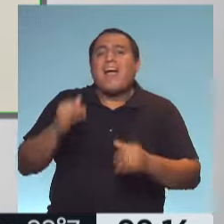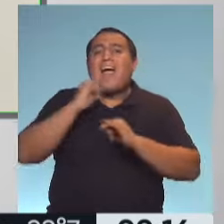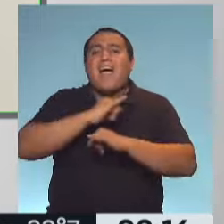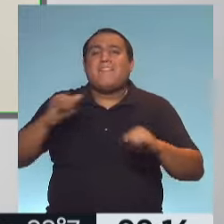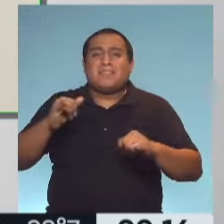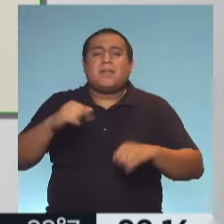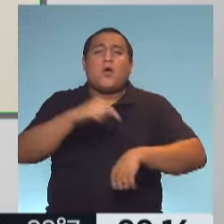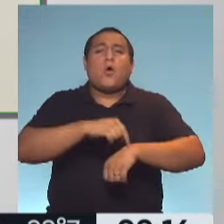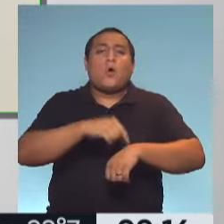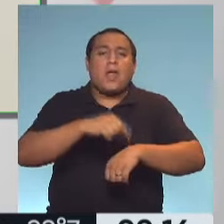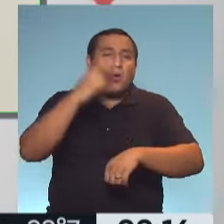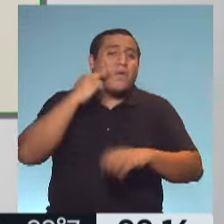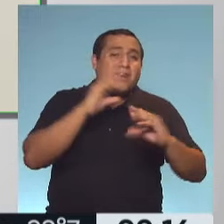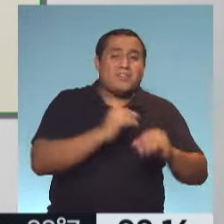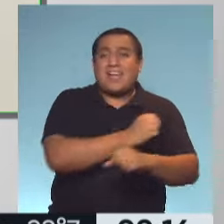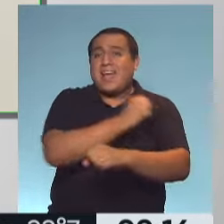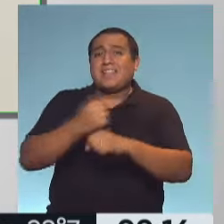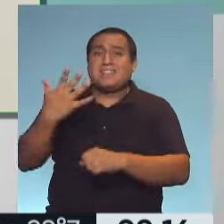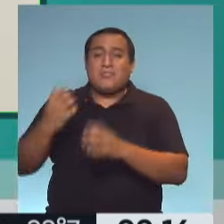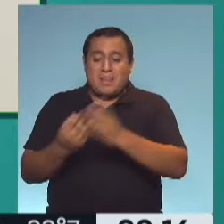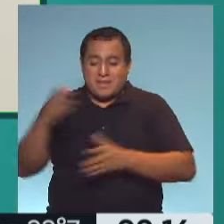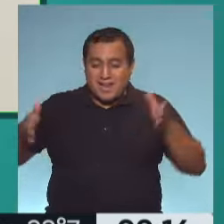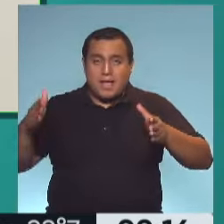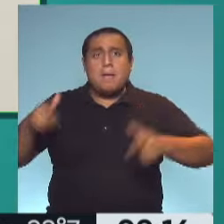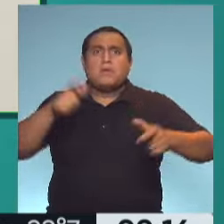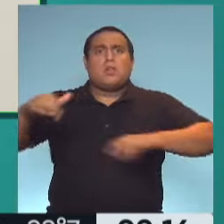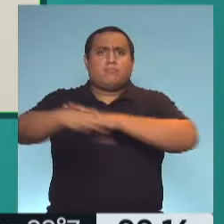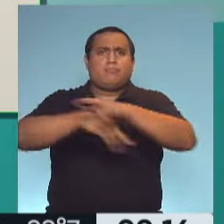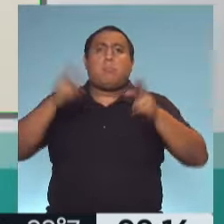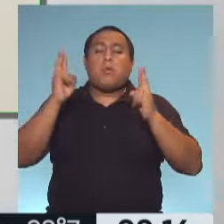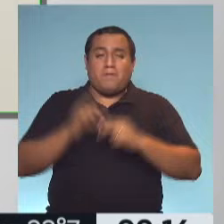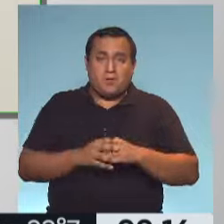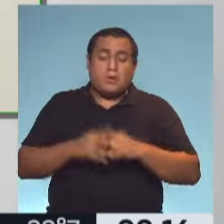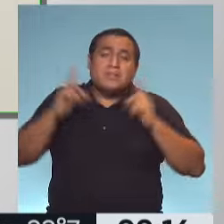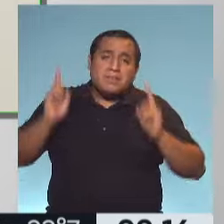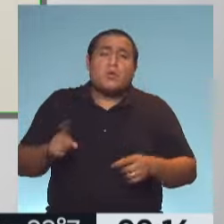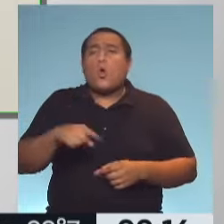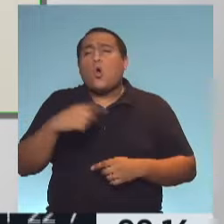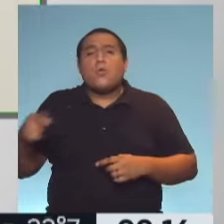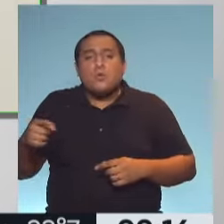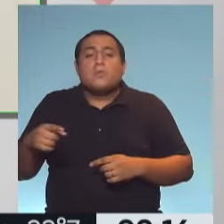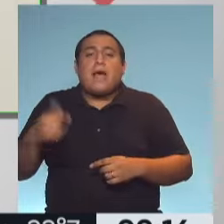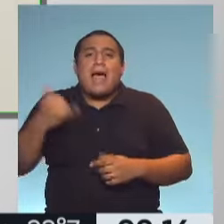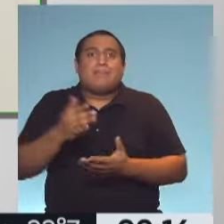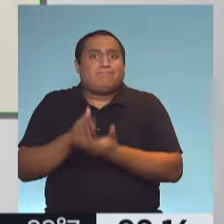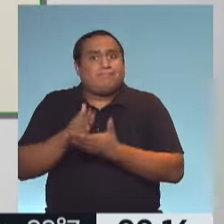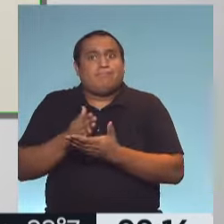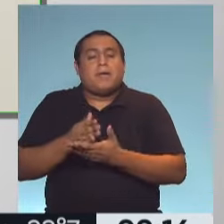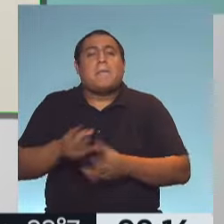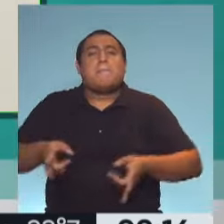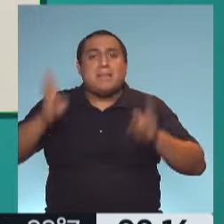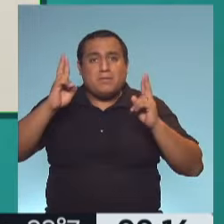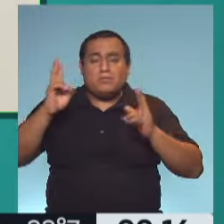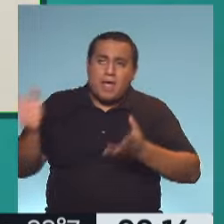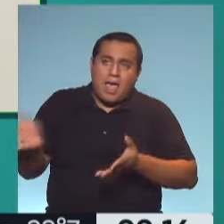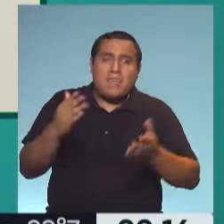adelanta a las 9 de la noche y se extiende hasta las 5 de la mañana. Y una serie de restricciones en cuanto a la movilidad. Los permisos también se reducen, solamente